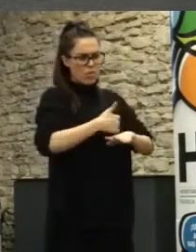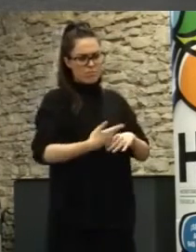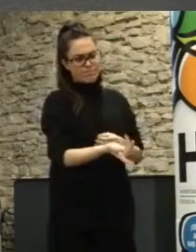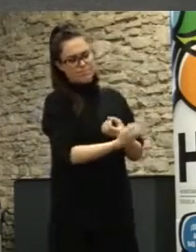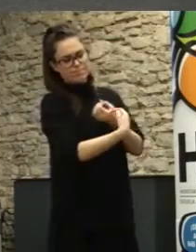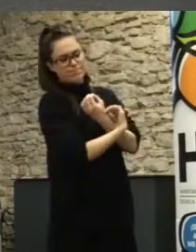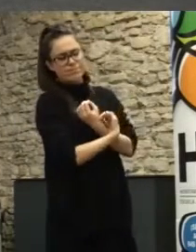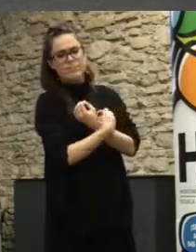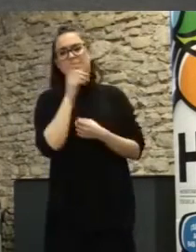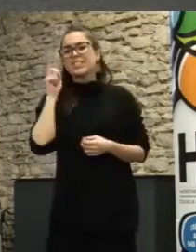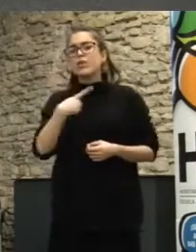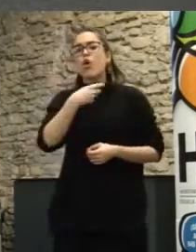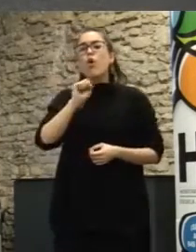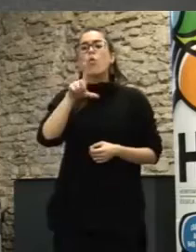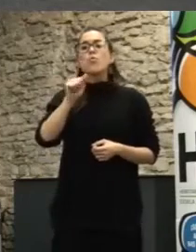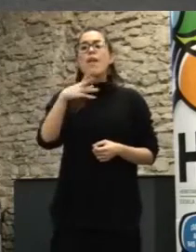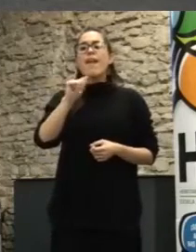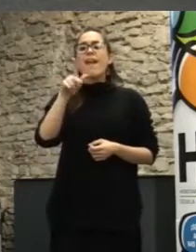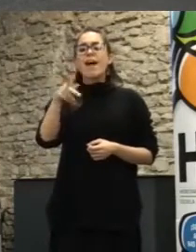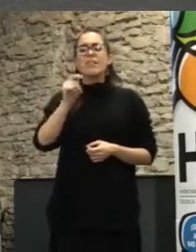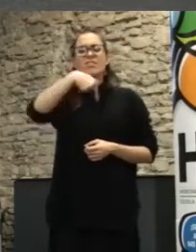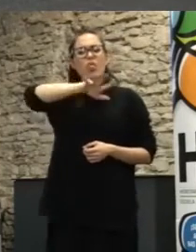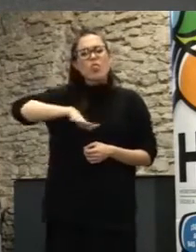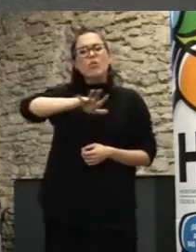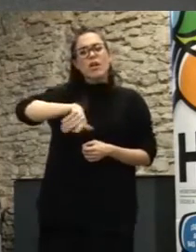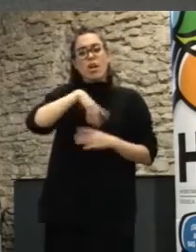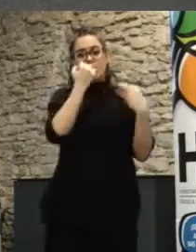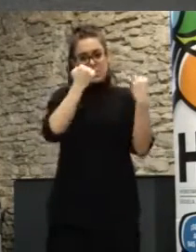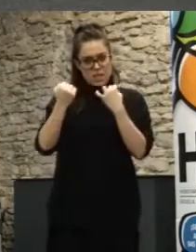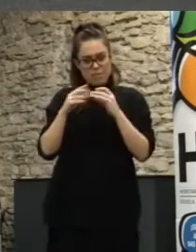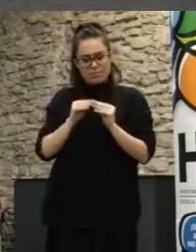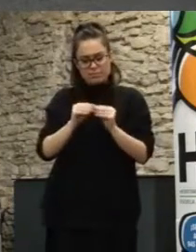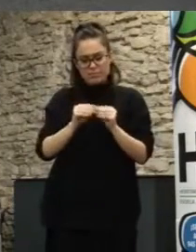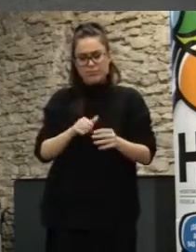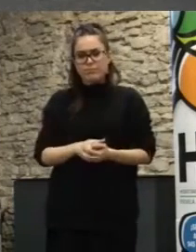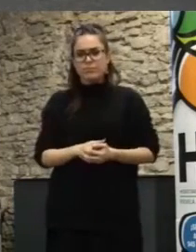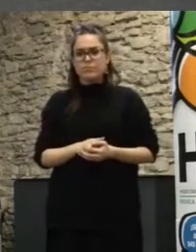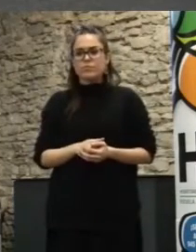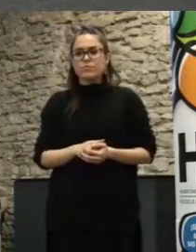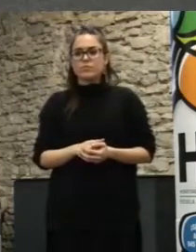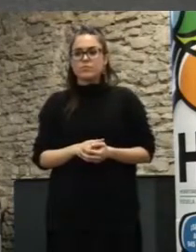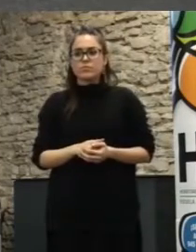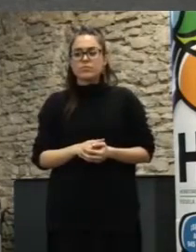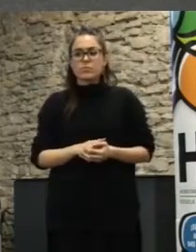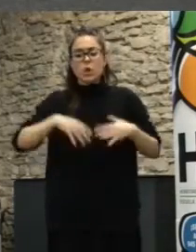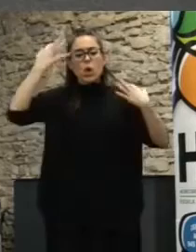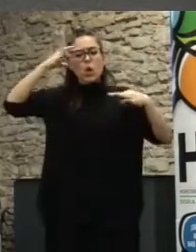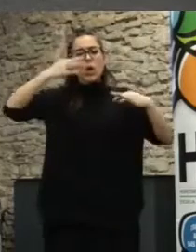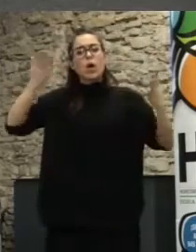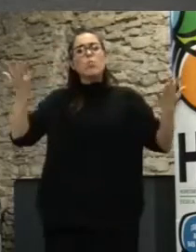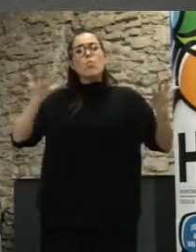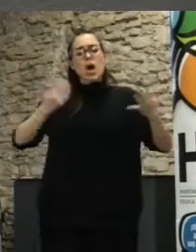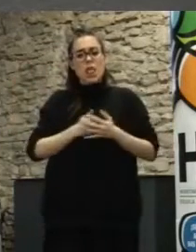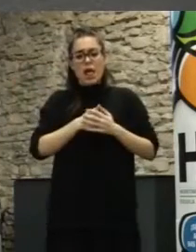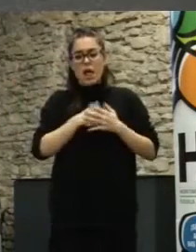lugar los GOPLAB se hacen desde la administración o parten la lógica es que los proyectos surjan desde la